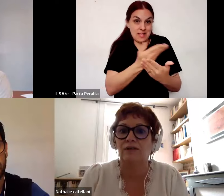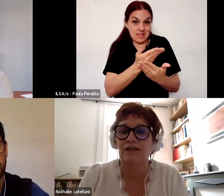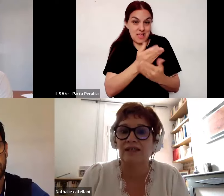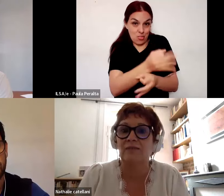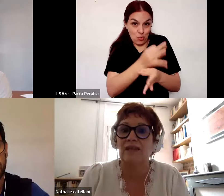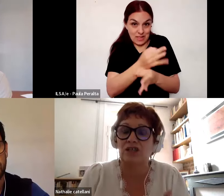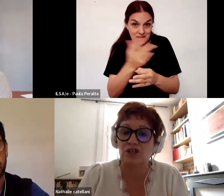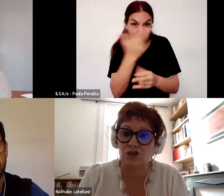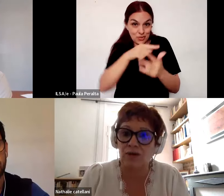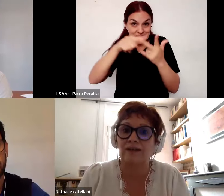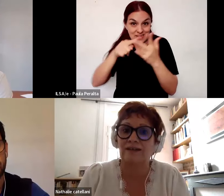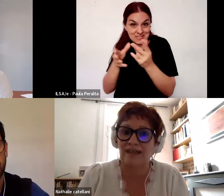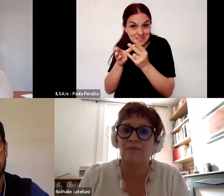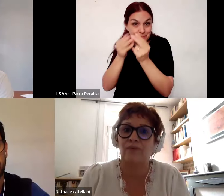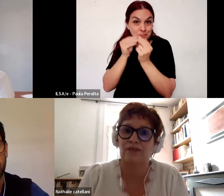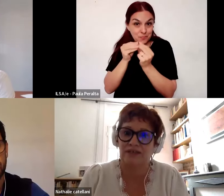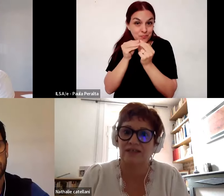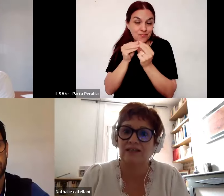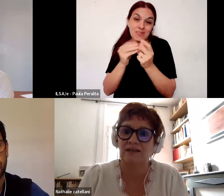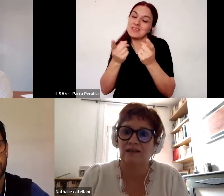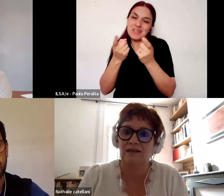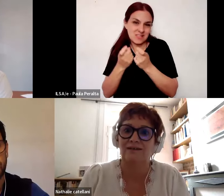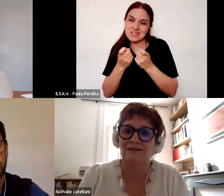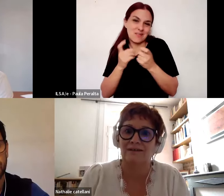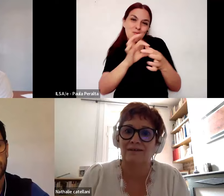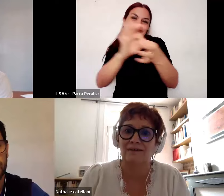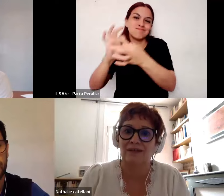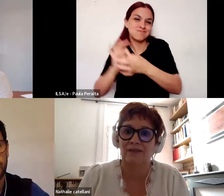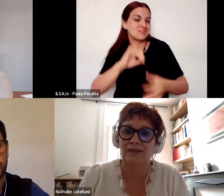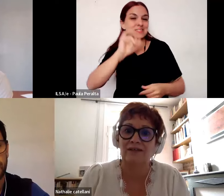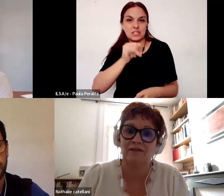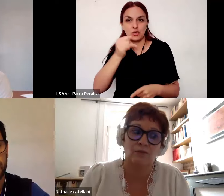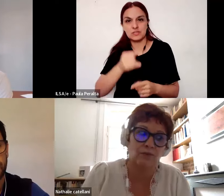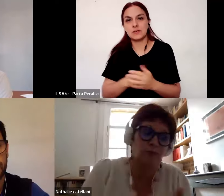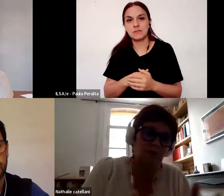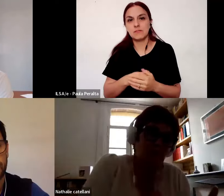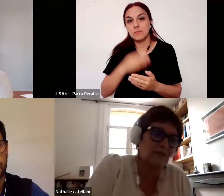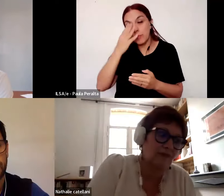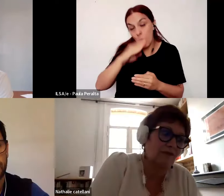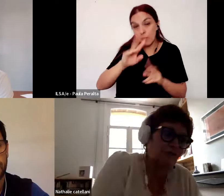son es algo que está intrínsecamente ligado pero la elección política